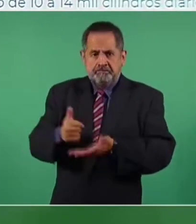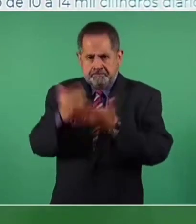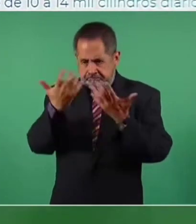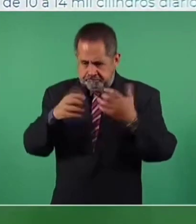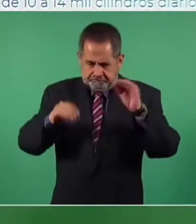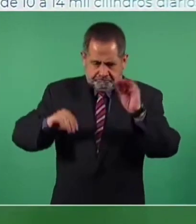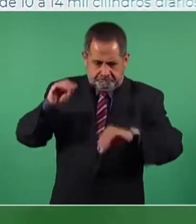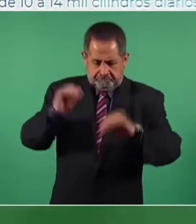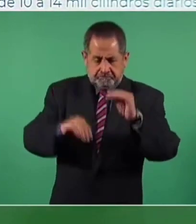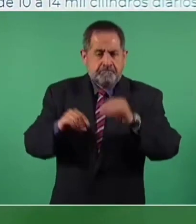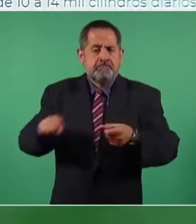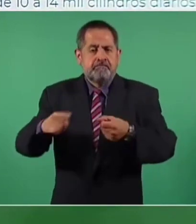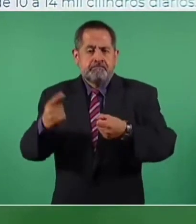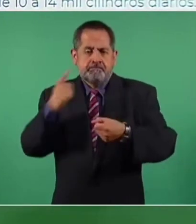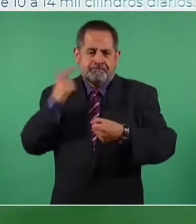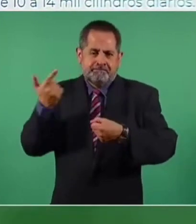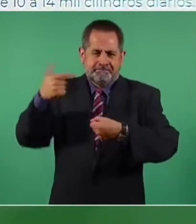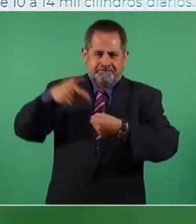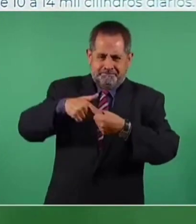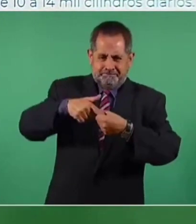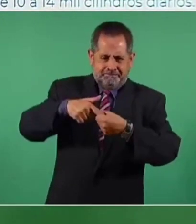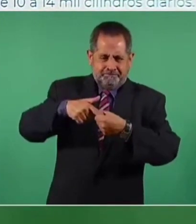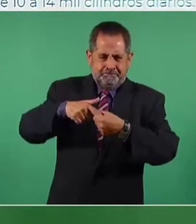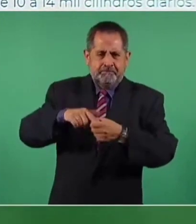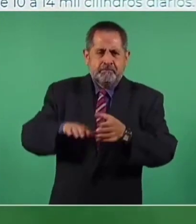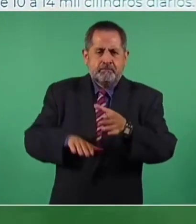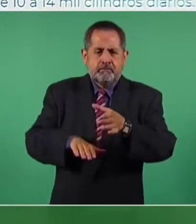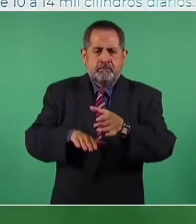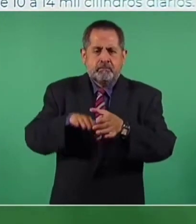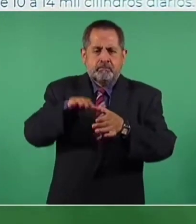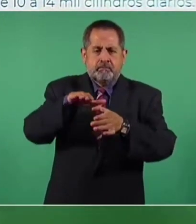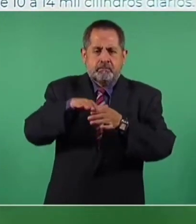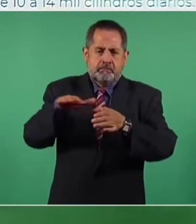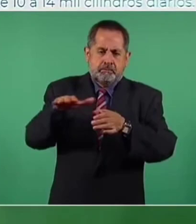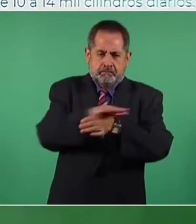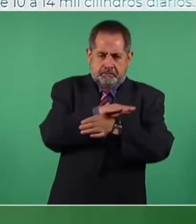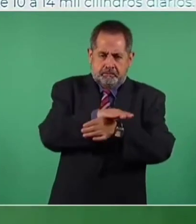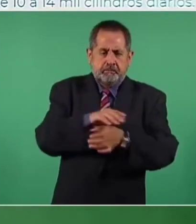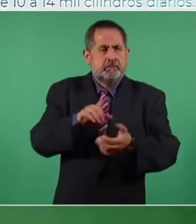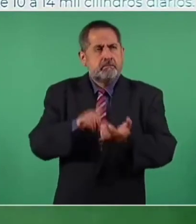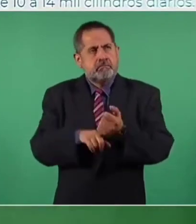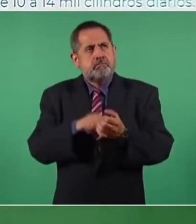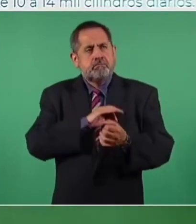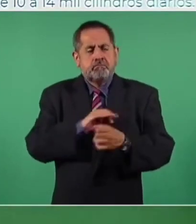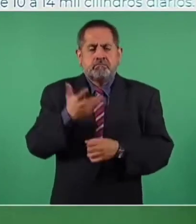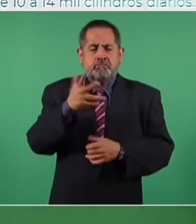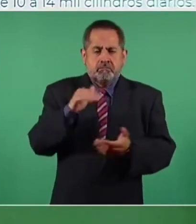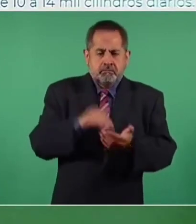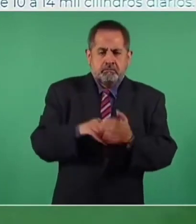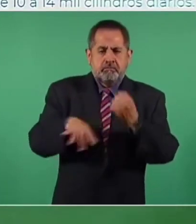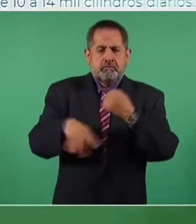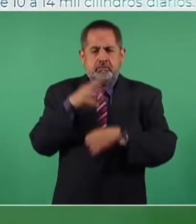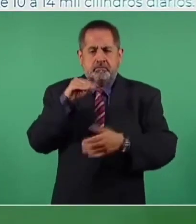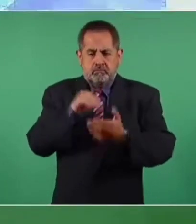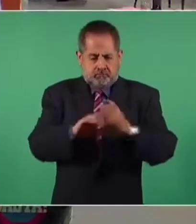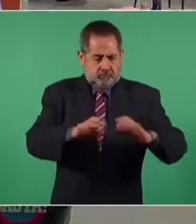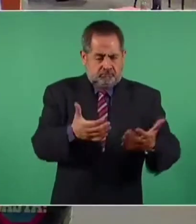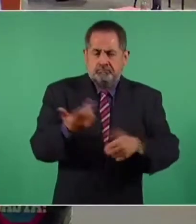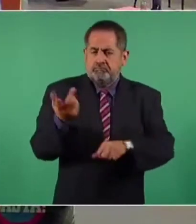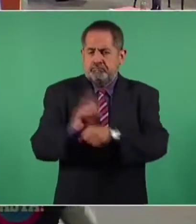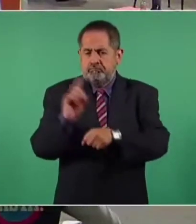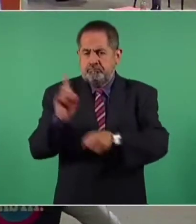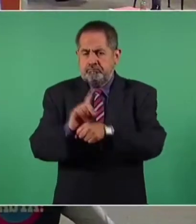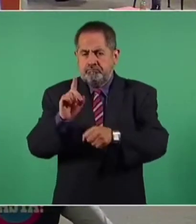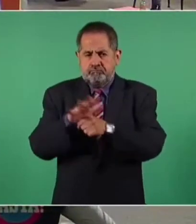llenaderas de andén con capacidad de llenado de entre 10.000 y 14.000 cilindros diarios. Estas son las